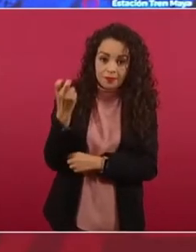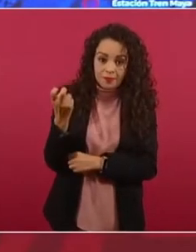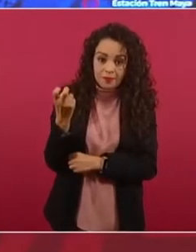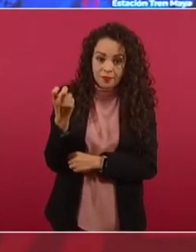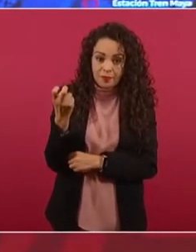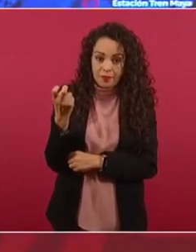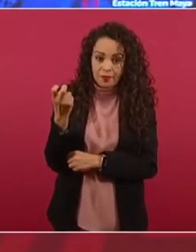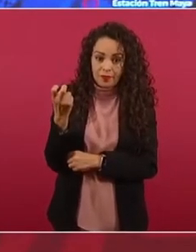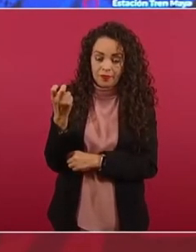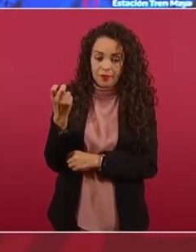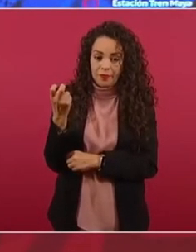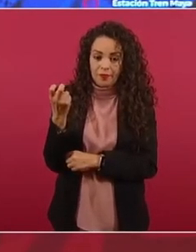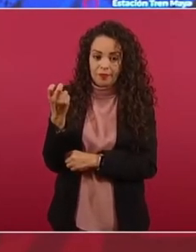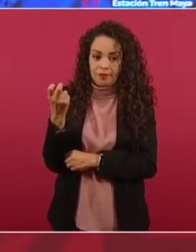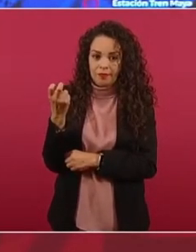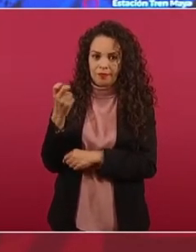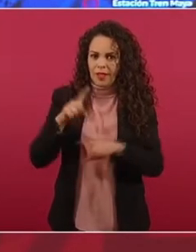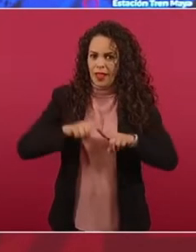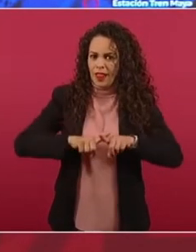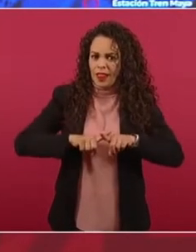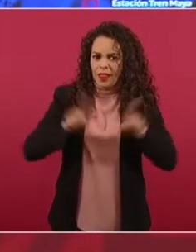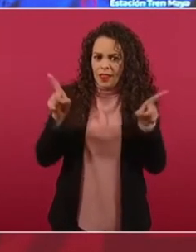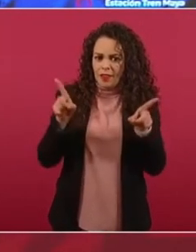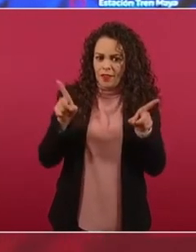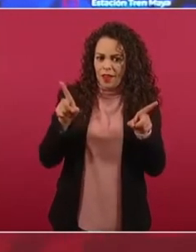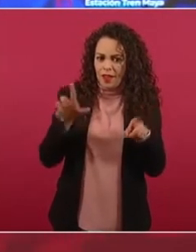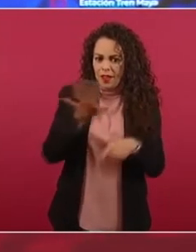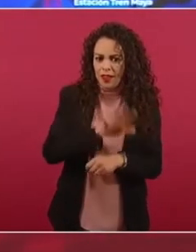geológica, un terreno completamente distinto a este?